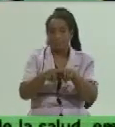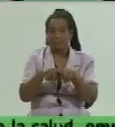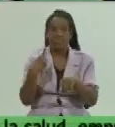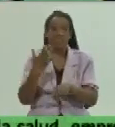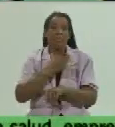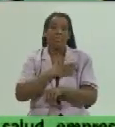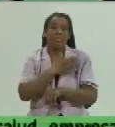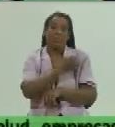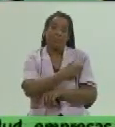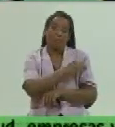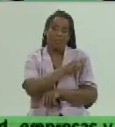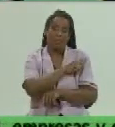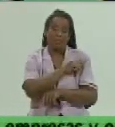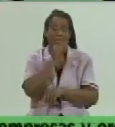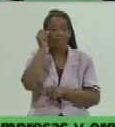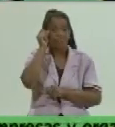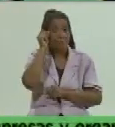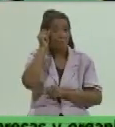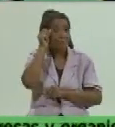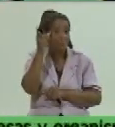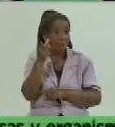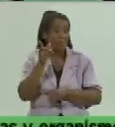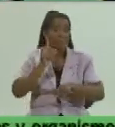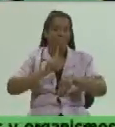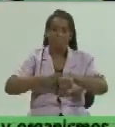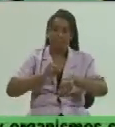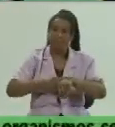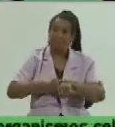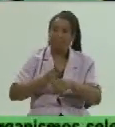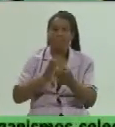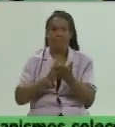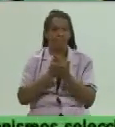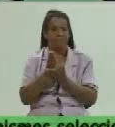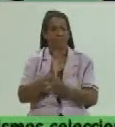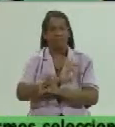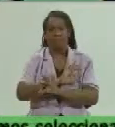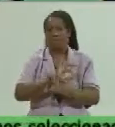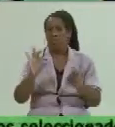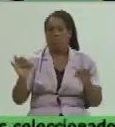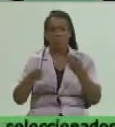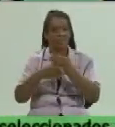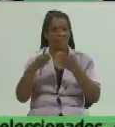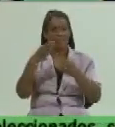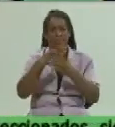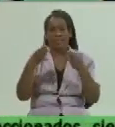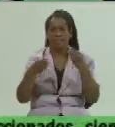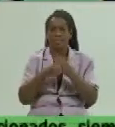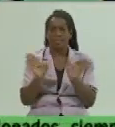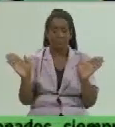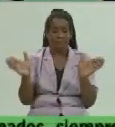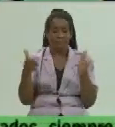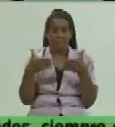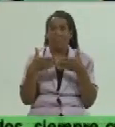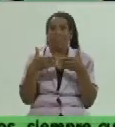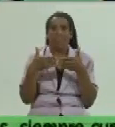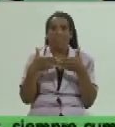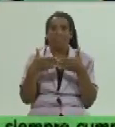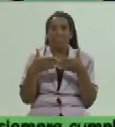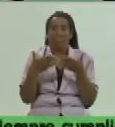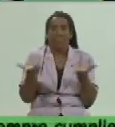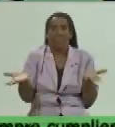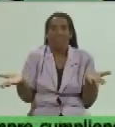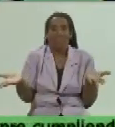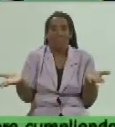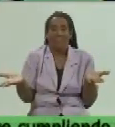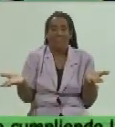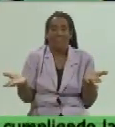Yo digo que en la experiencia y en el tiempo que llevamos, nunca en una obra ha confluido. Yo diría que a veces, bueno,